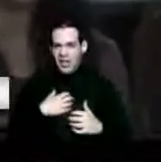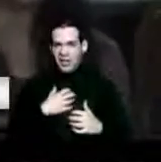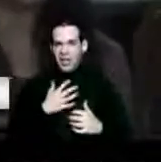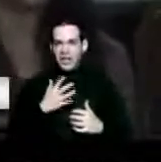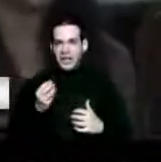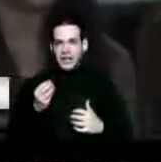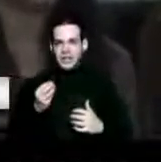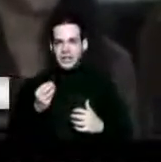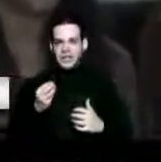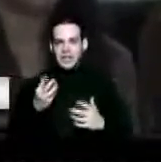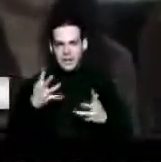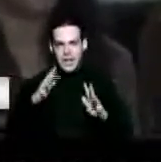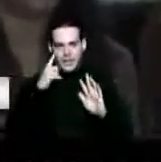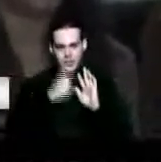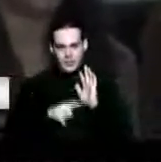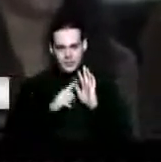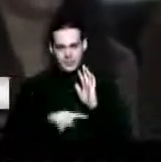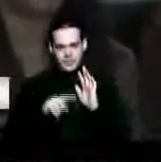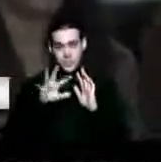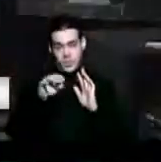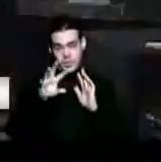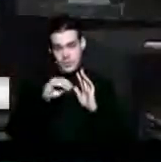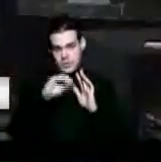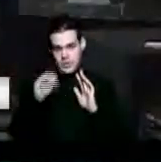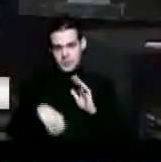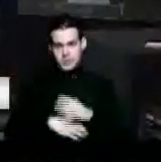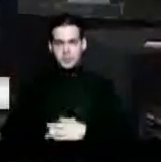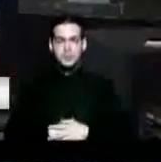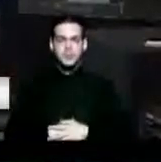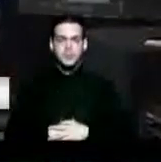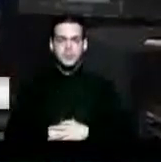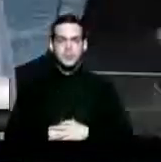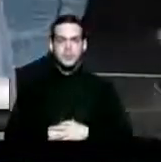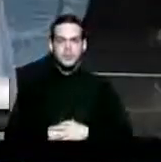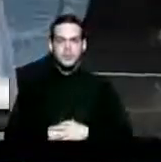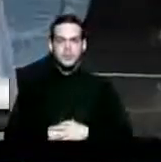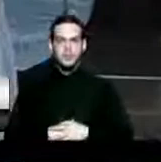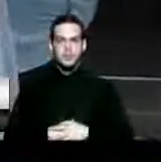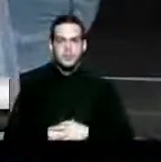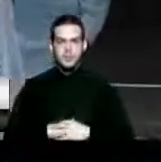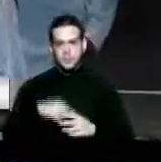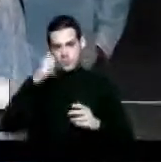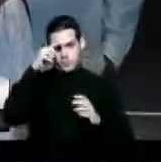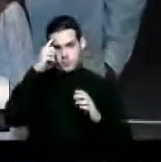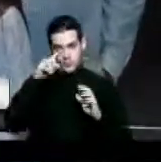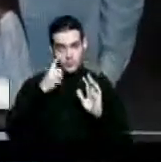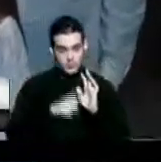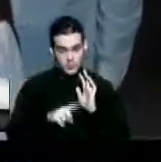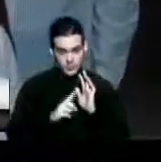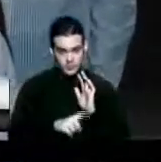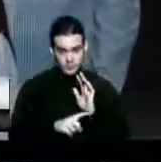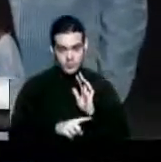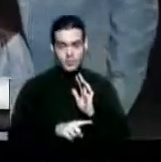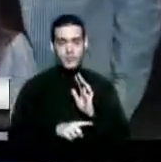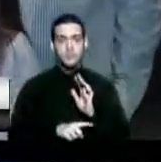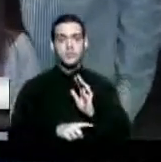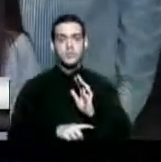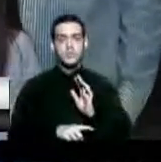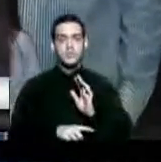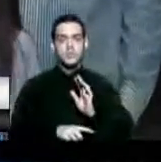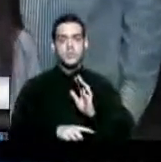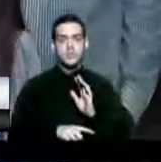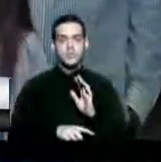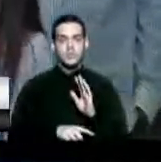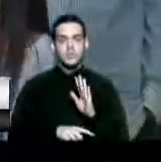investigado cerca del 50%. Para investigar y proteger a los menores se tendrá que asignar mayores